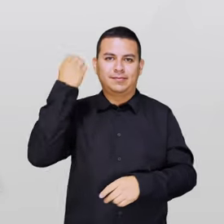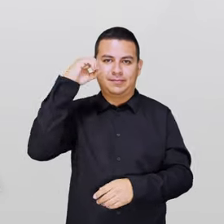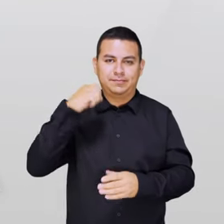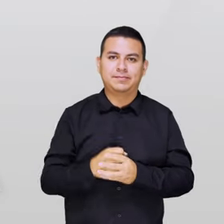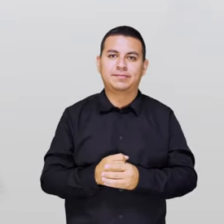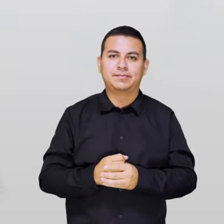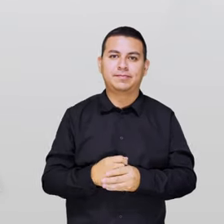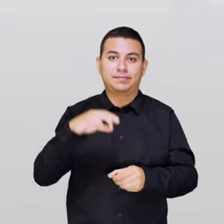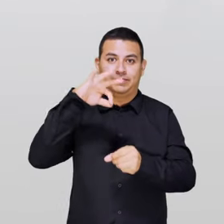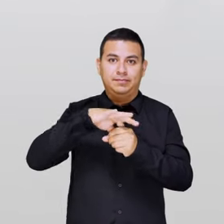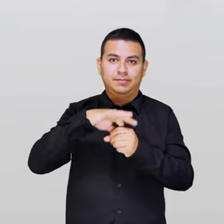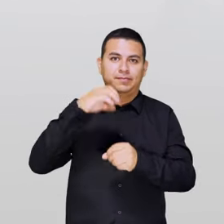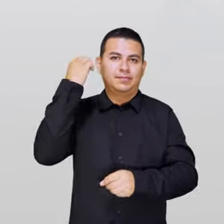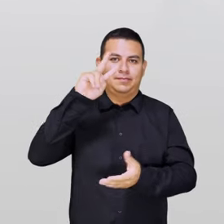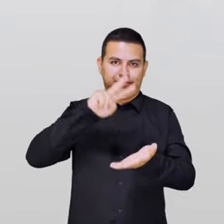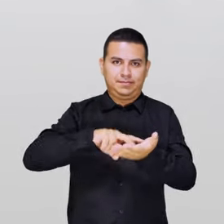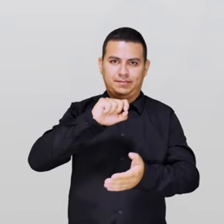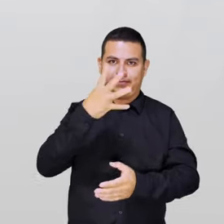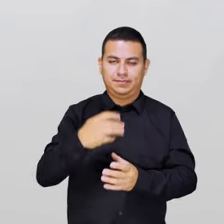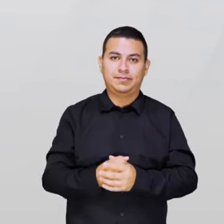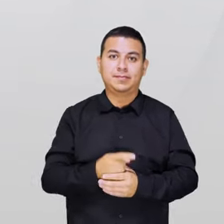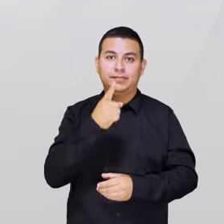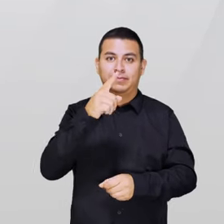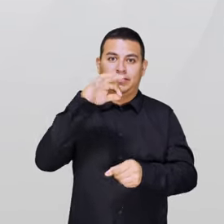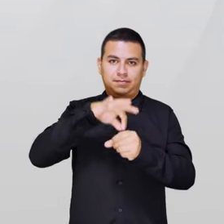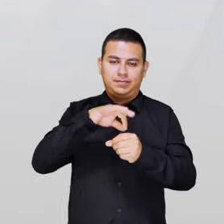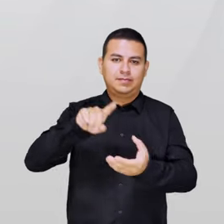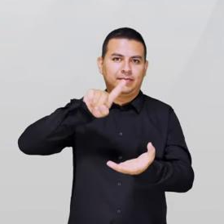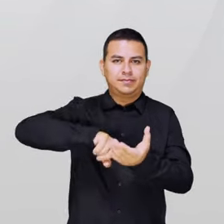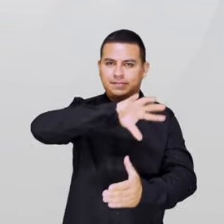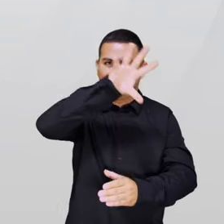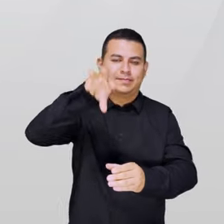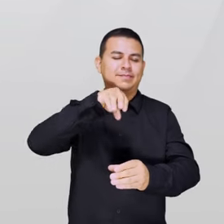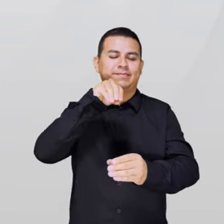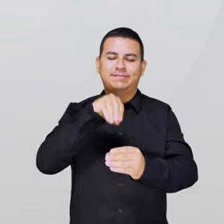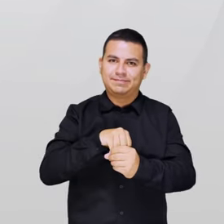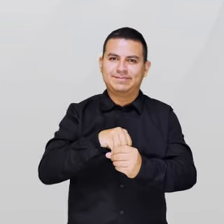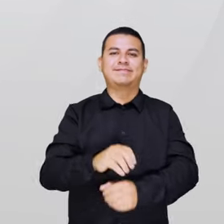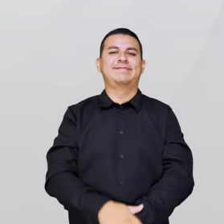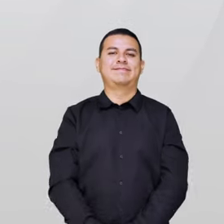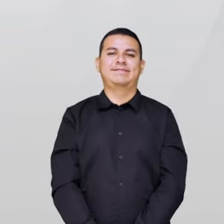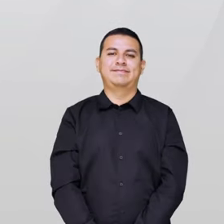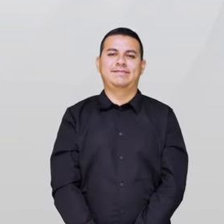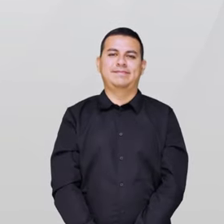Ciudadana de Oaxaca. Elecciones Oaxaca 2024. Tu voto lo puede todo. ¡Gracias!